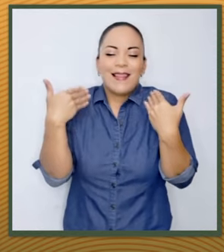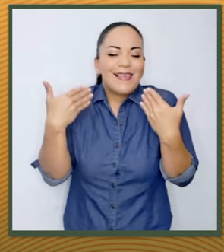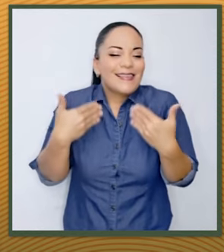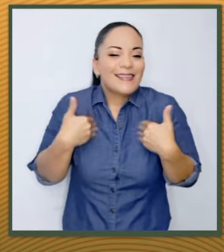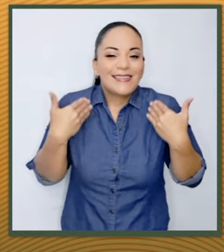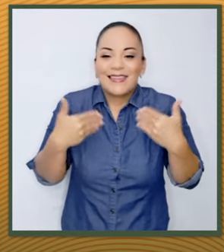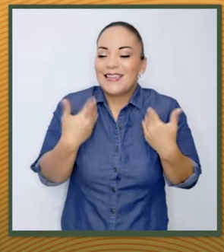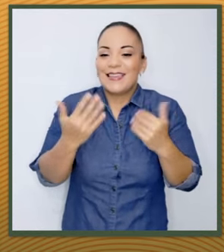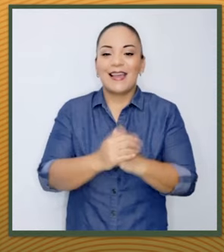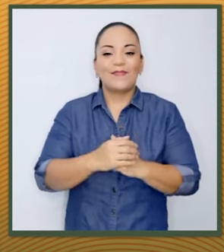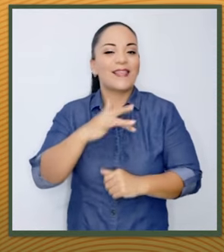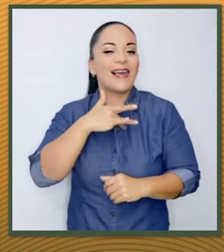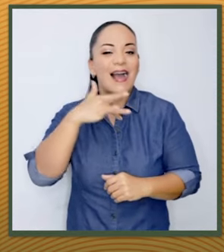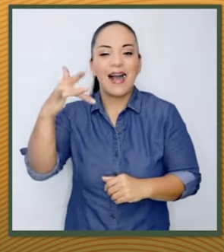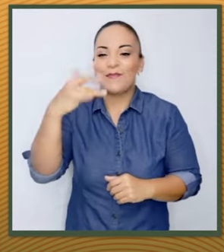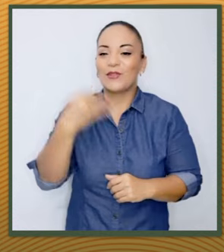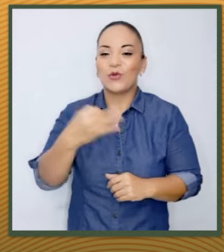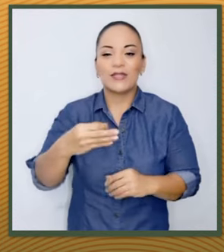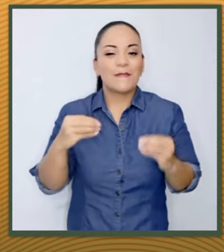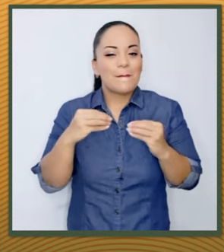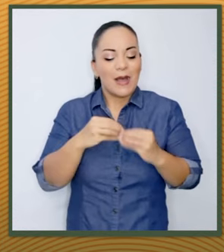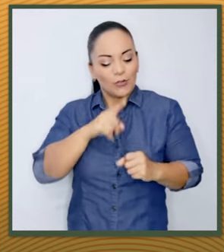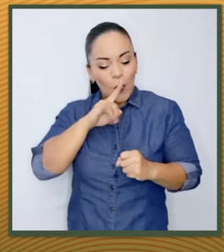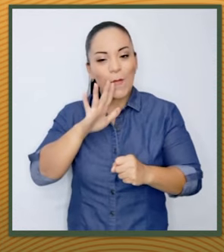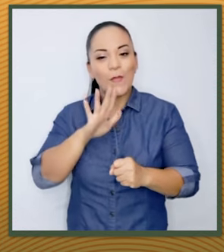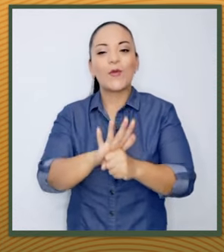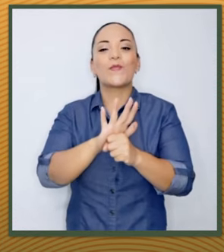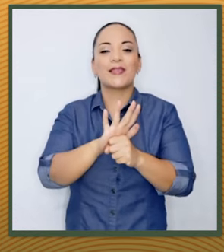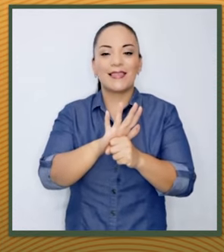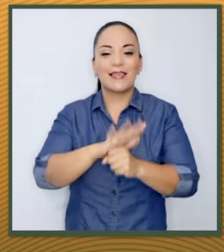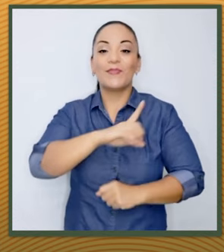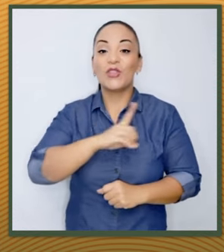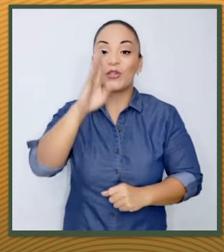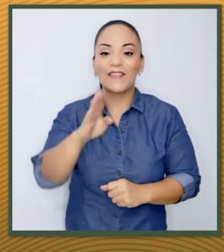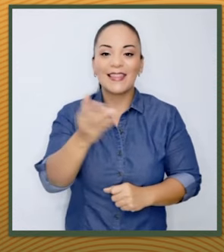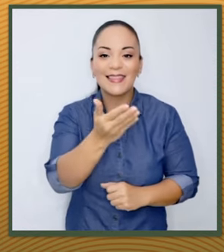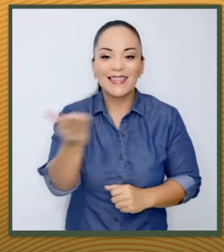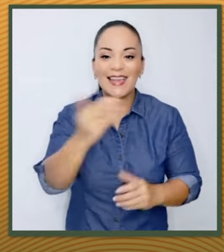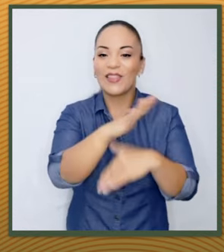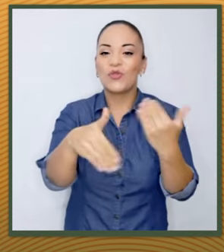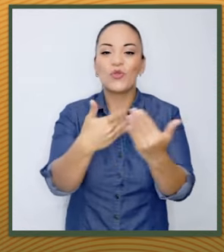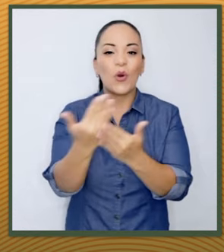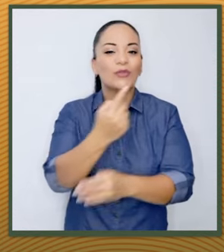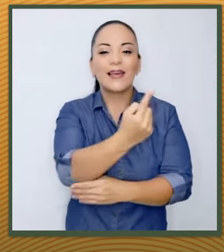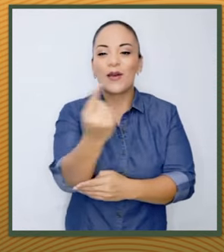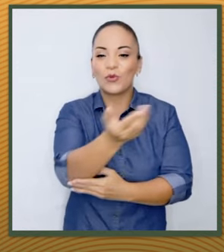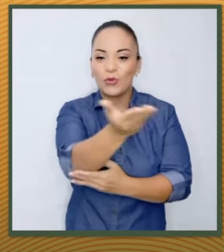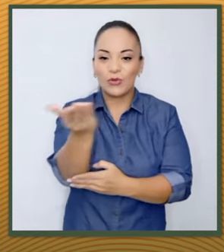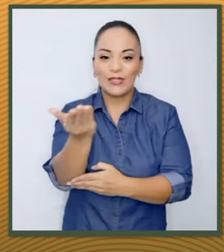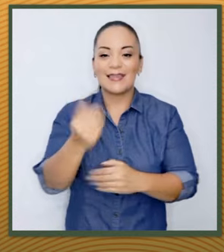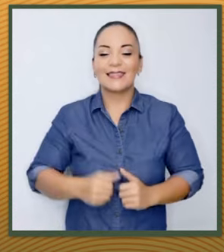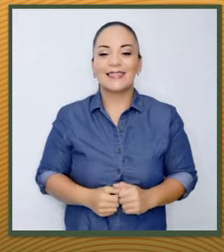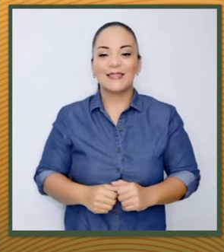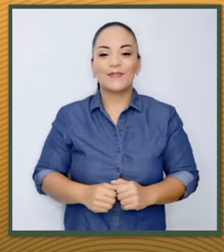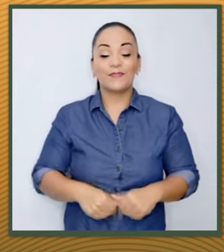de alegría y un alma cada día más comprometida. Que Dios los bendiga a todos y cada uno de